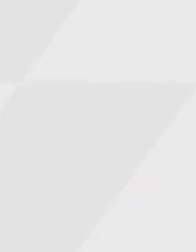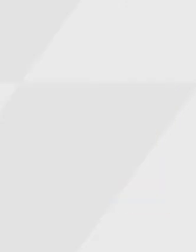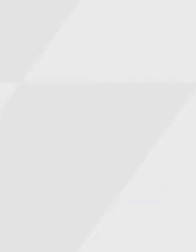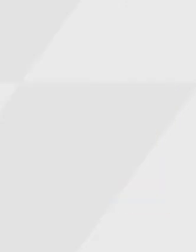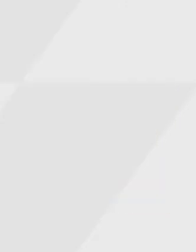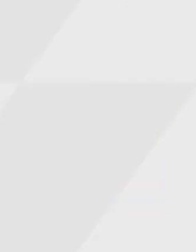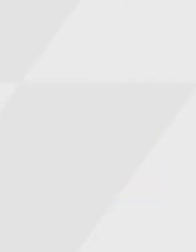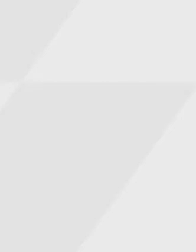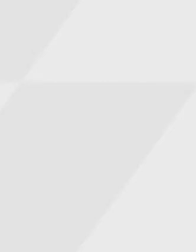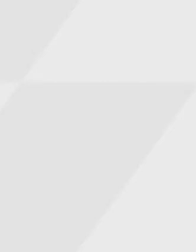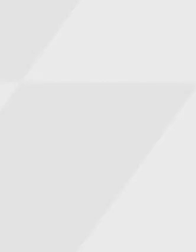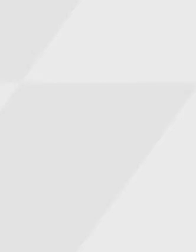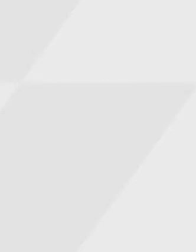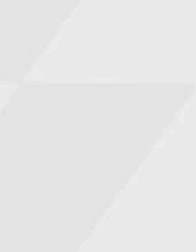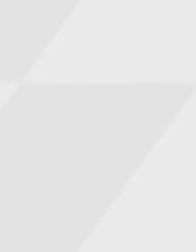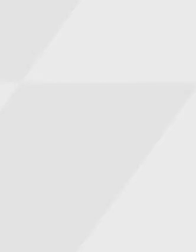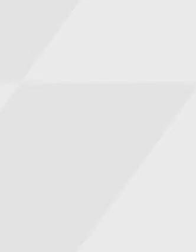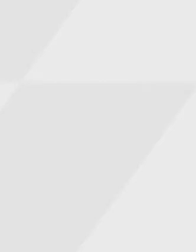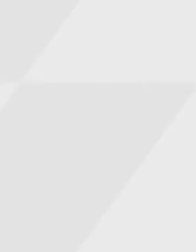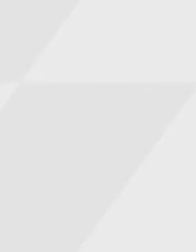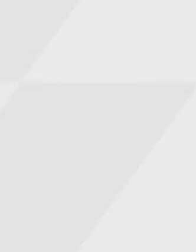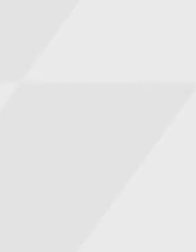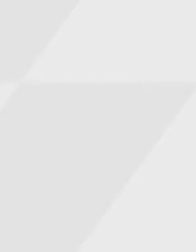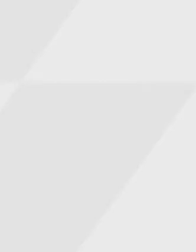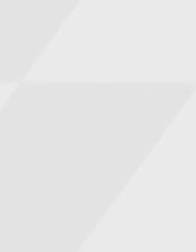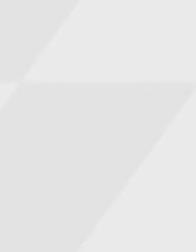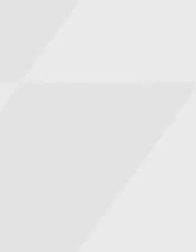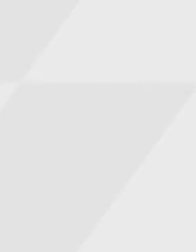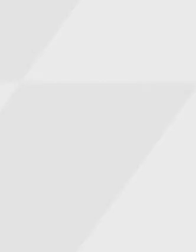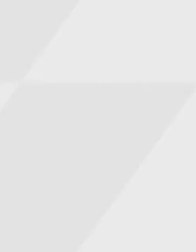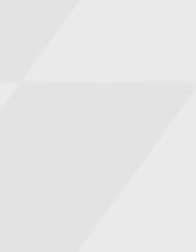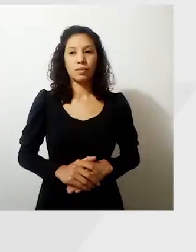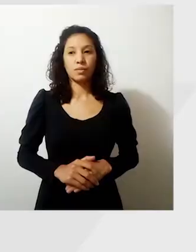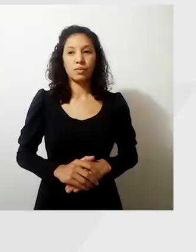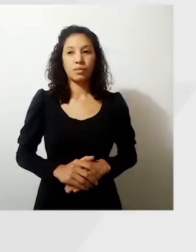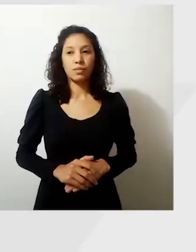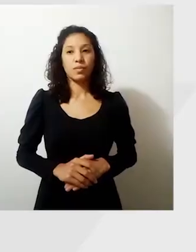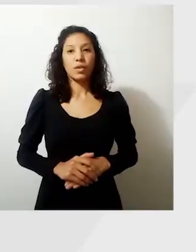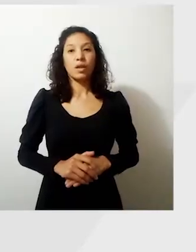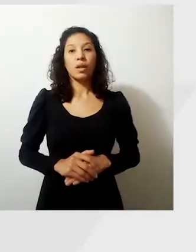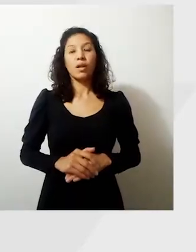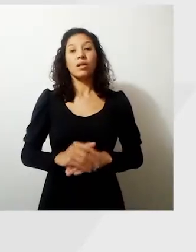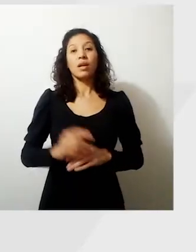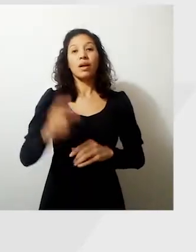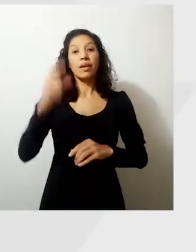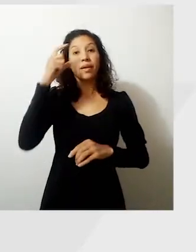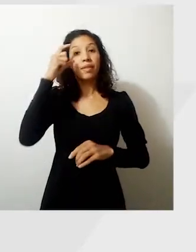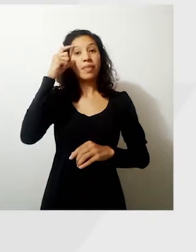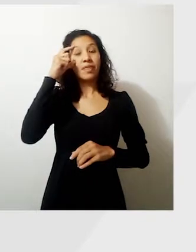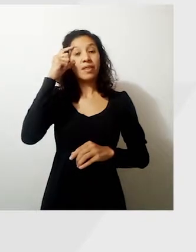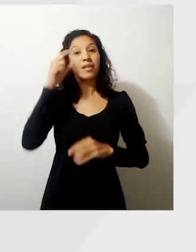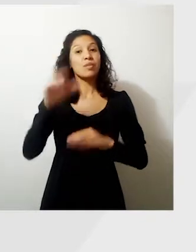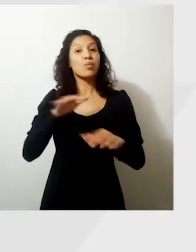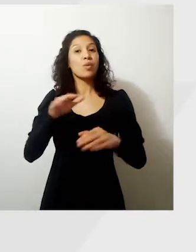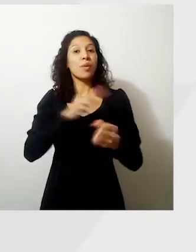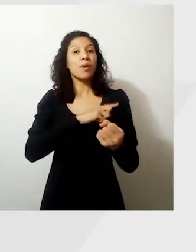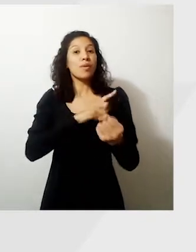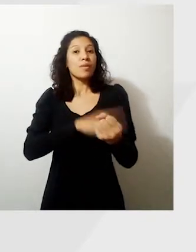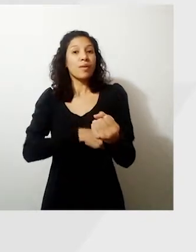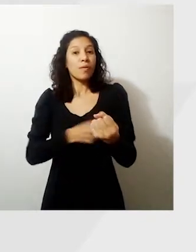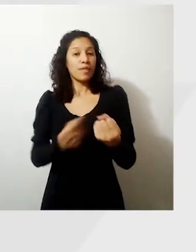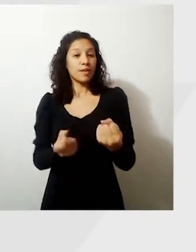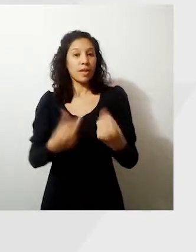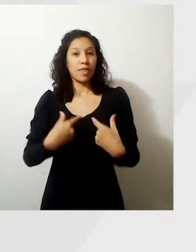¿sí? Y vamos a ir hacia abajo y hacia arriba, ¿sí? Contando diez movimientos, fortaleciendo